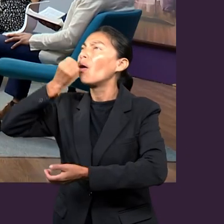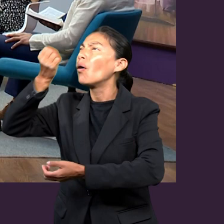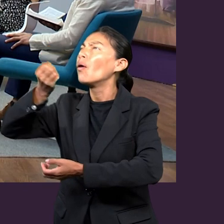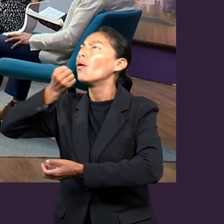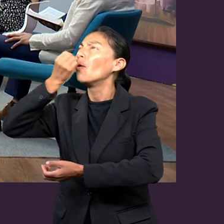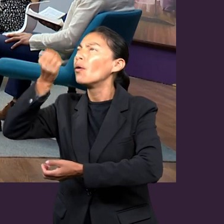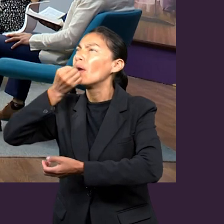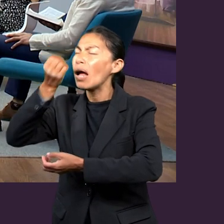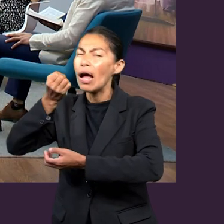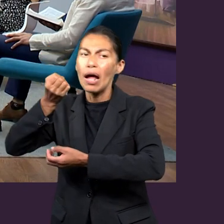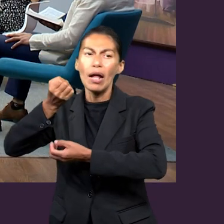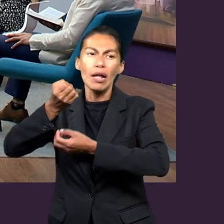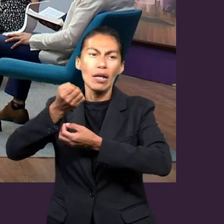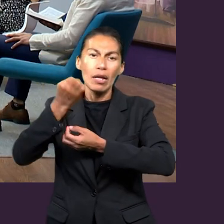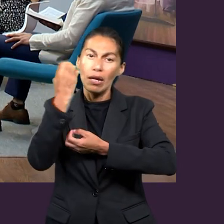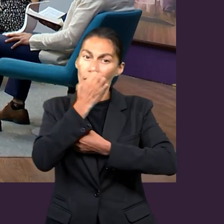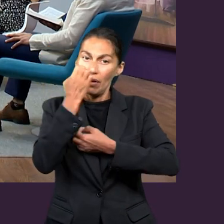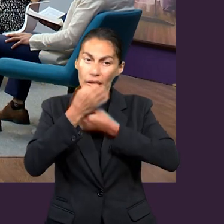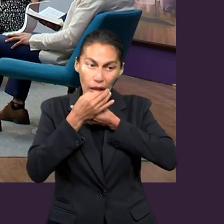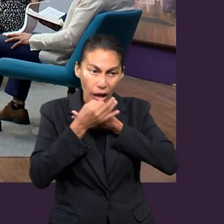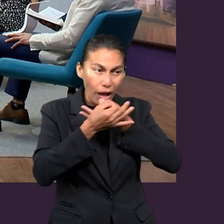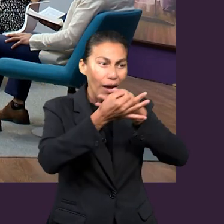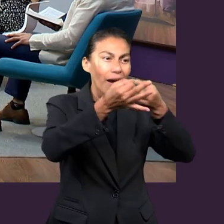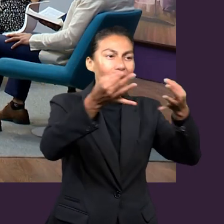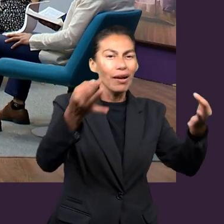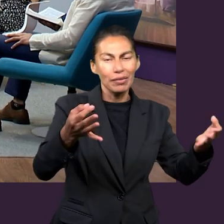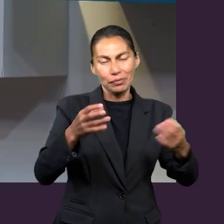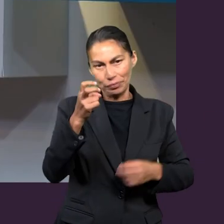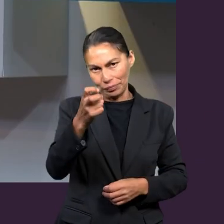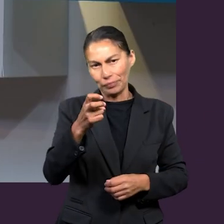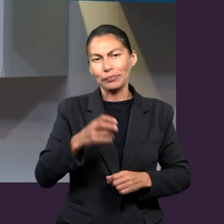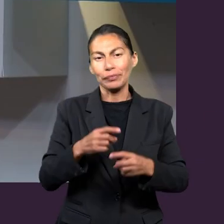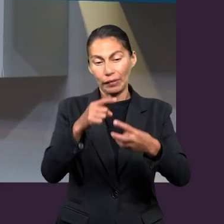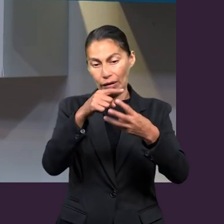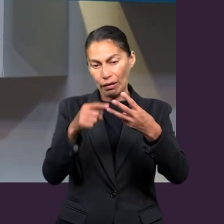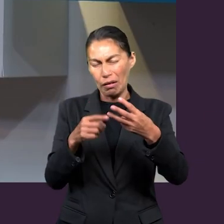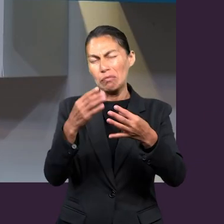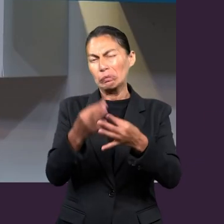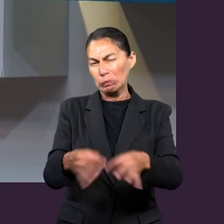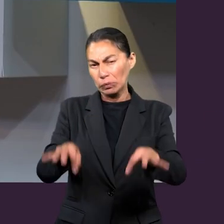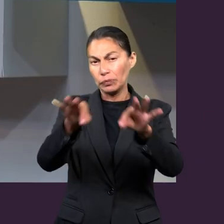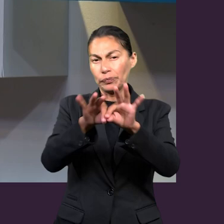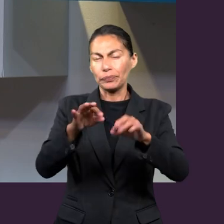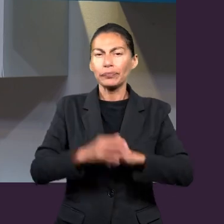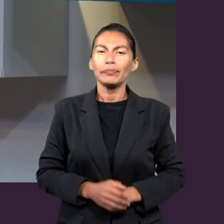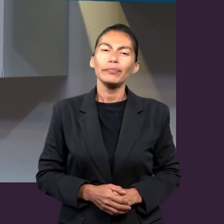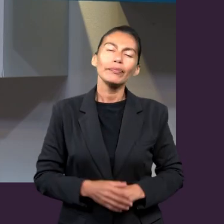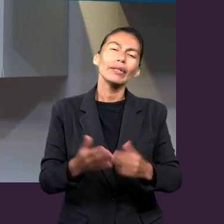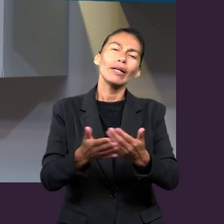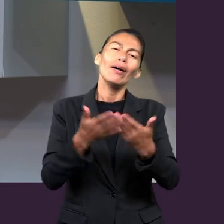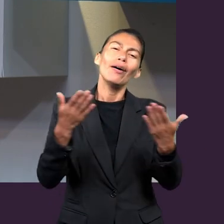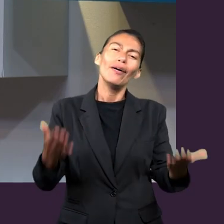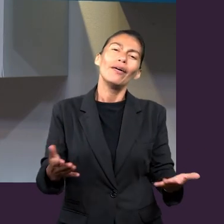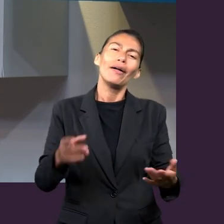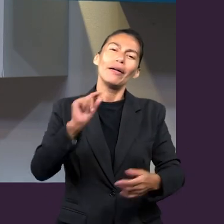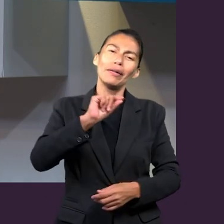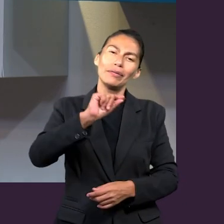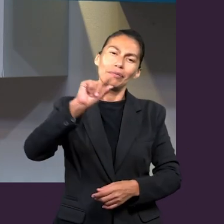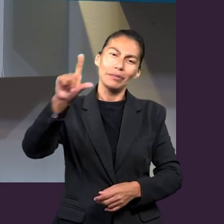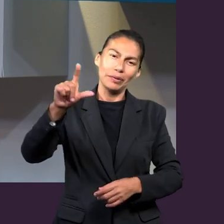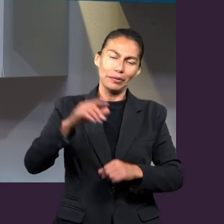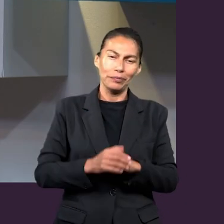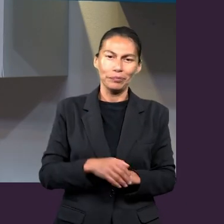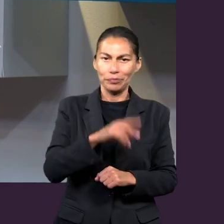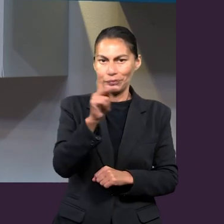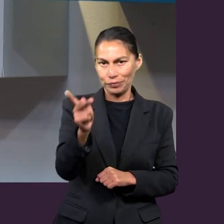compartir el evangelio. Vamos a escuchar en este momento a nuestro segundo invitado, nuestro experto,